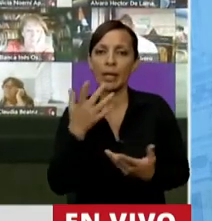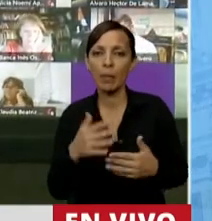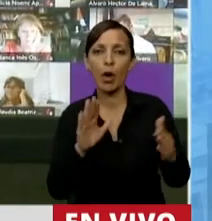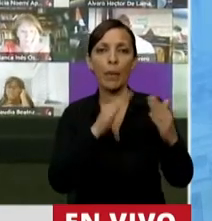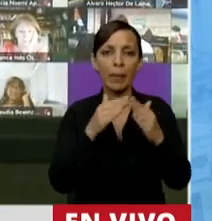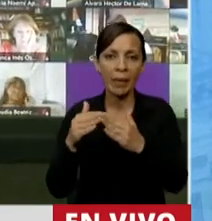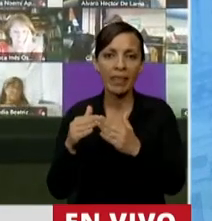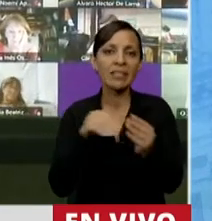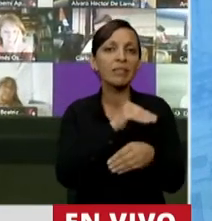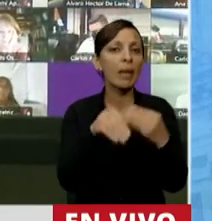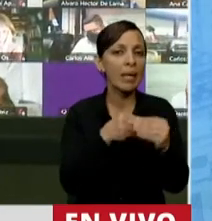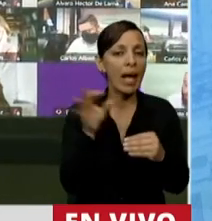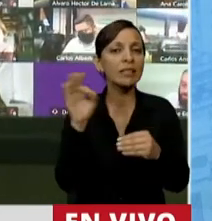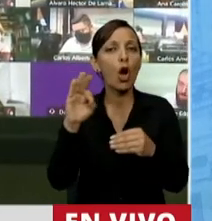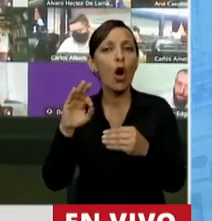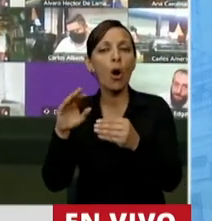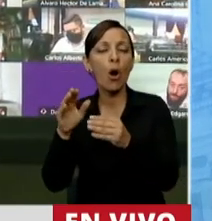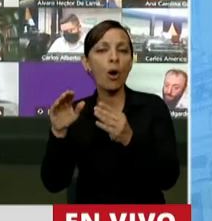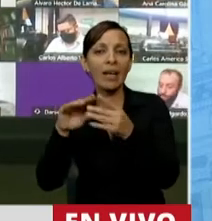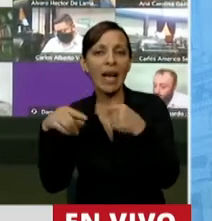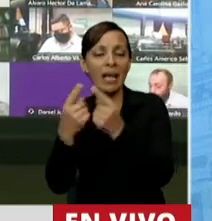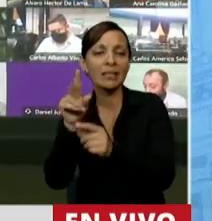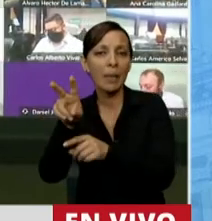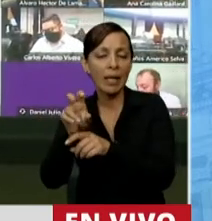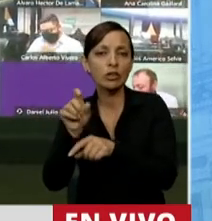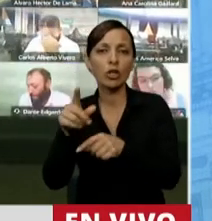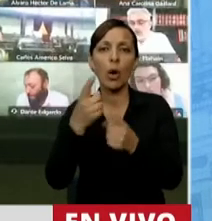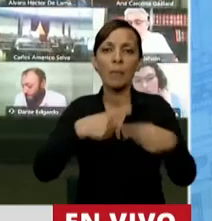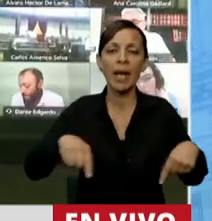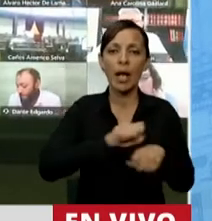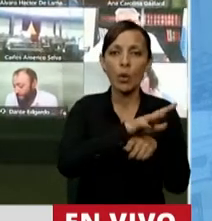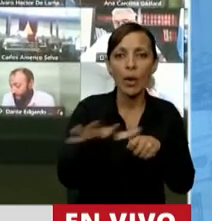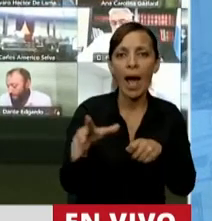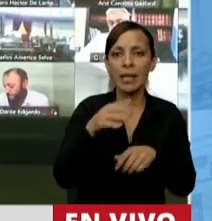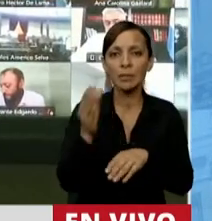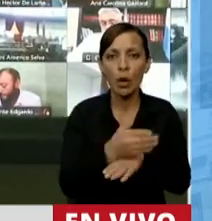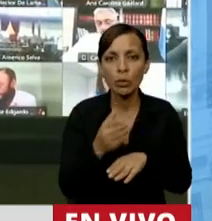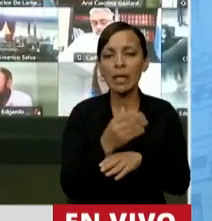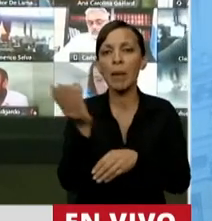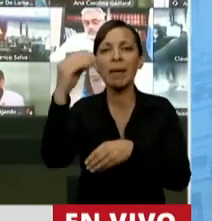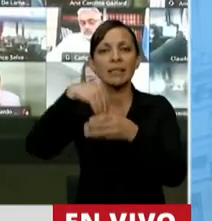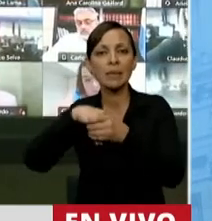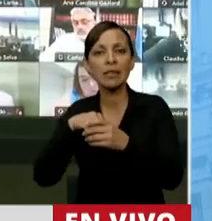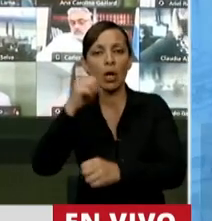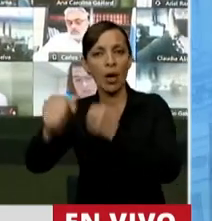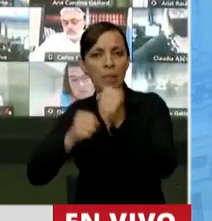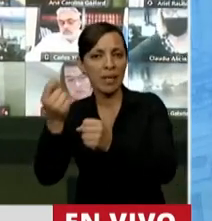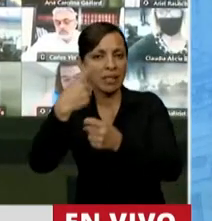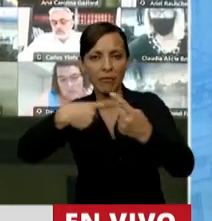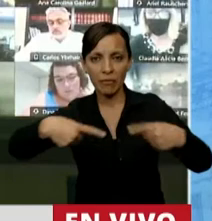viviendas familiares o casa habitación, títulos públicos, bienes rurales productivos, participaciones de empresas,